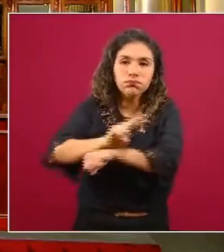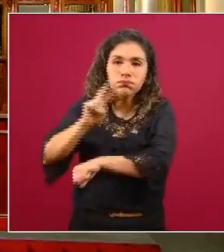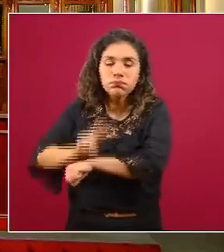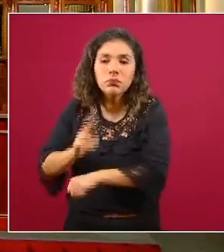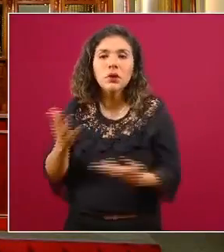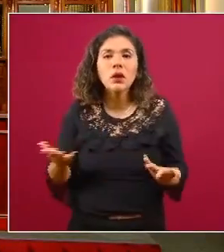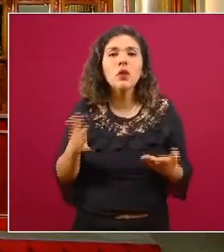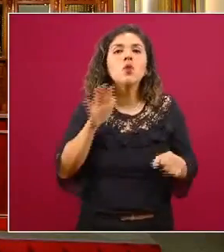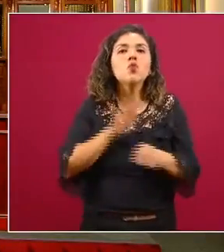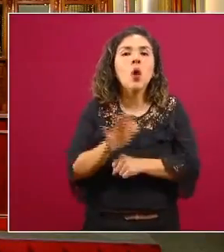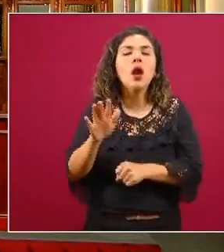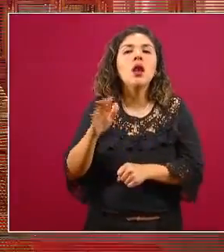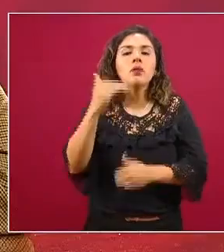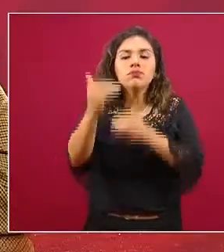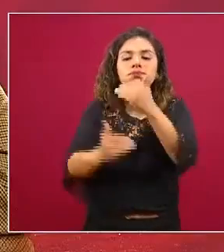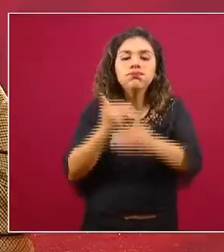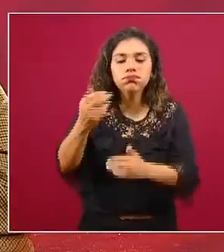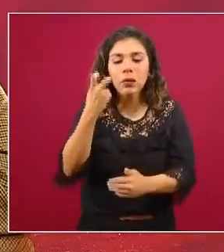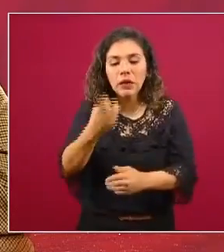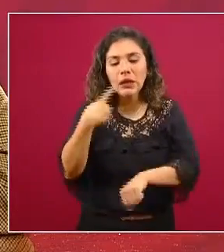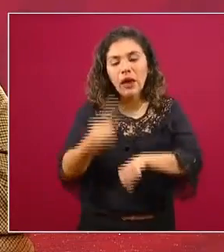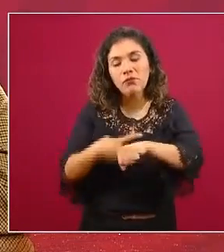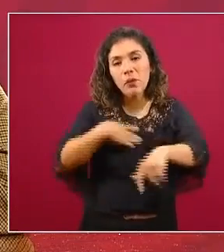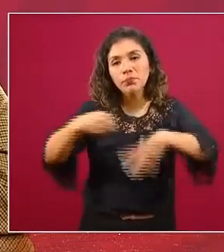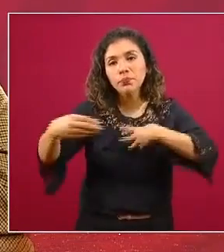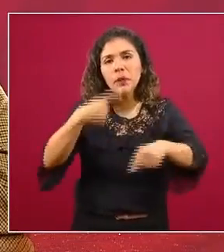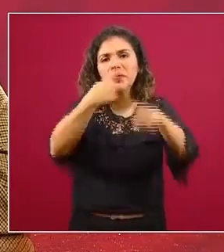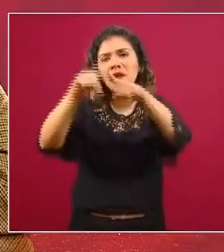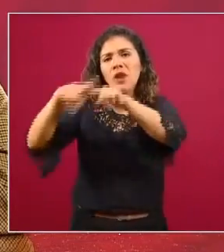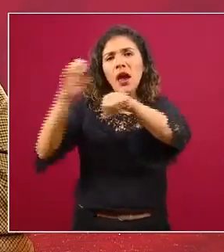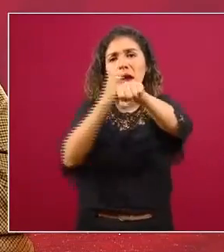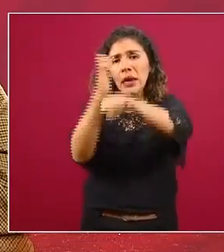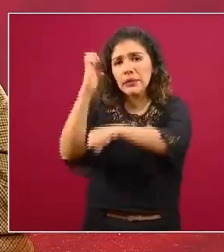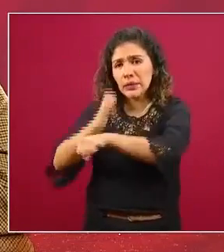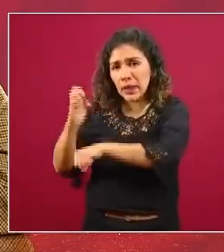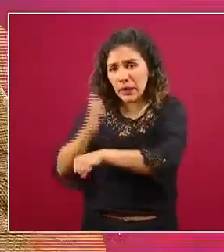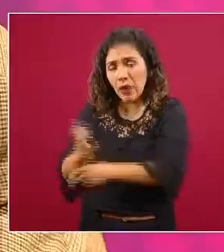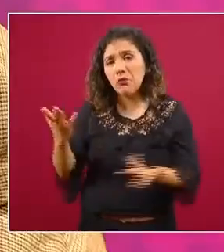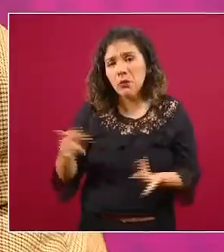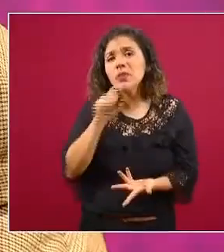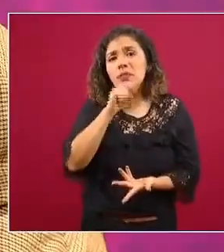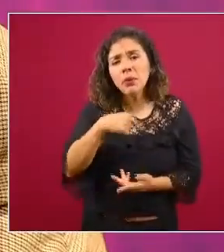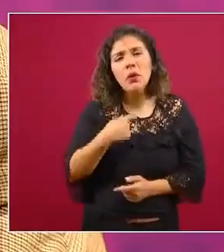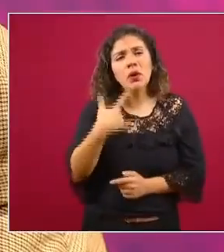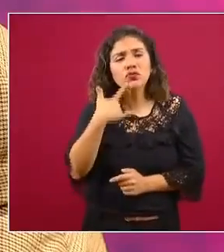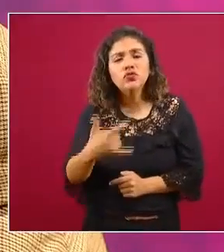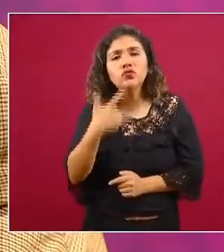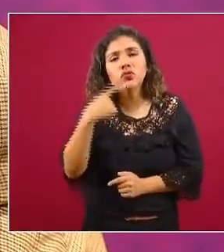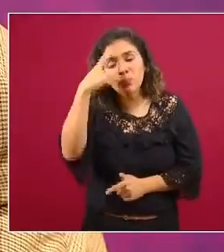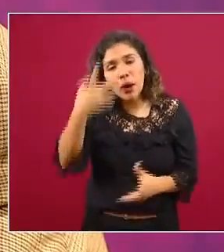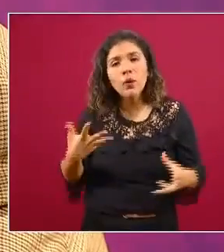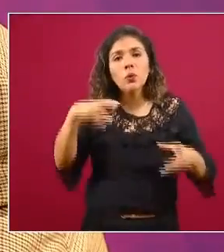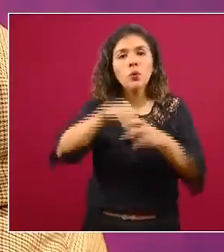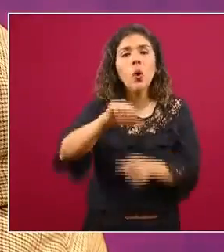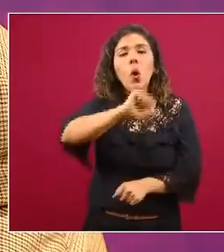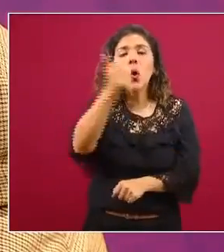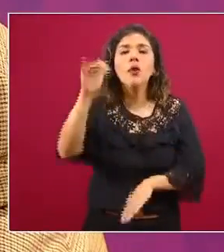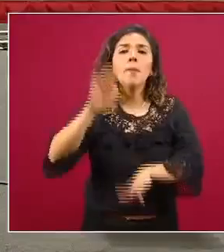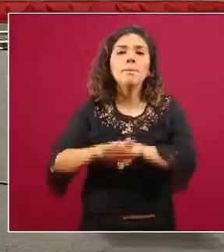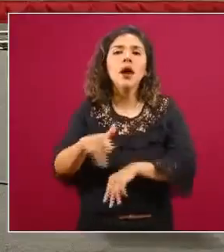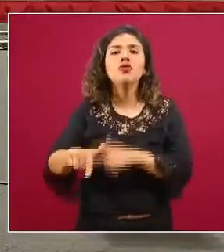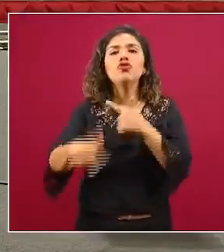el curso de la epidemia en las diferentes entidades y haremos también un esfuerzo para ir incluyendo las otras dos